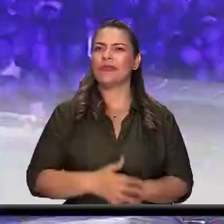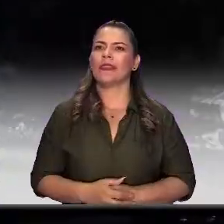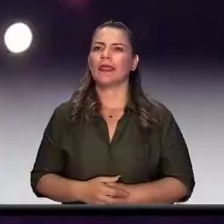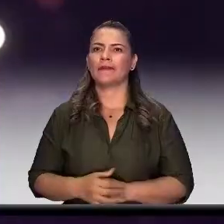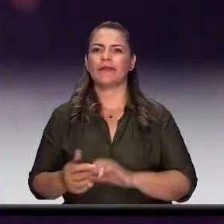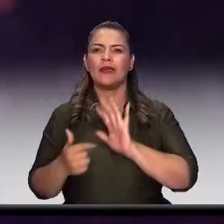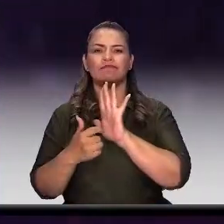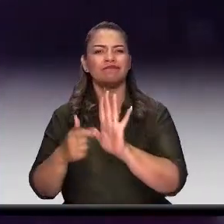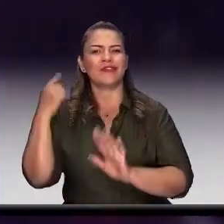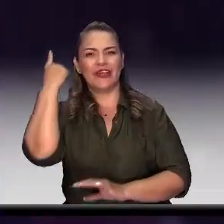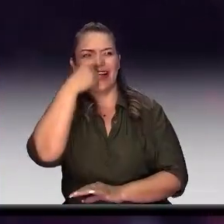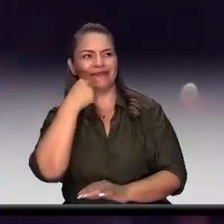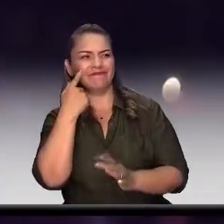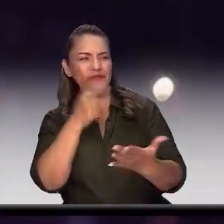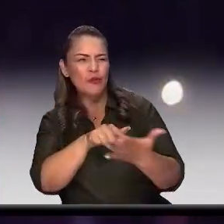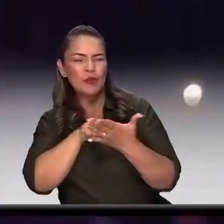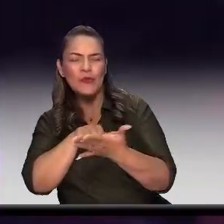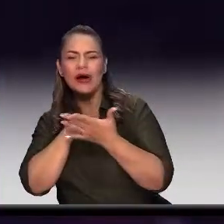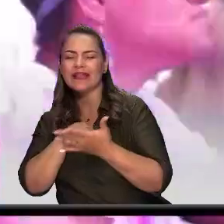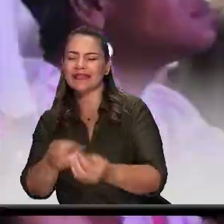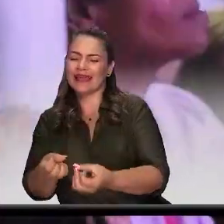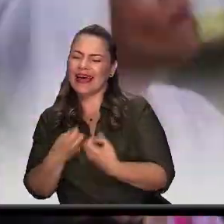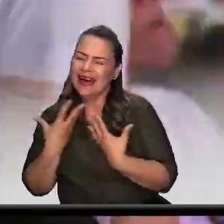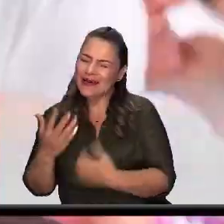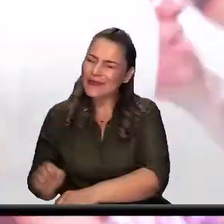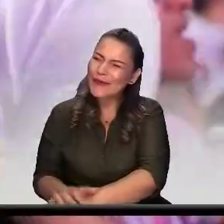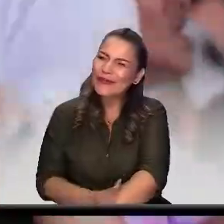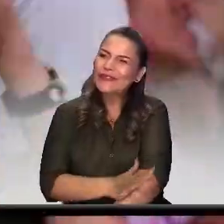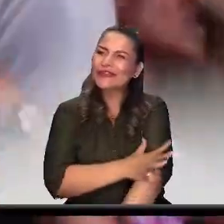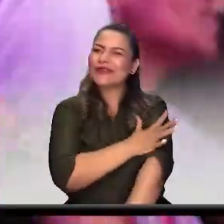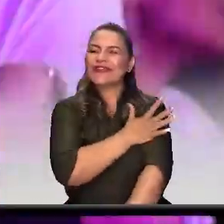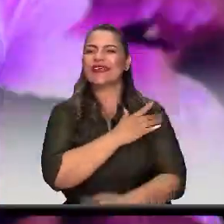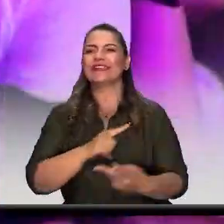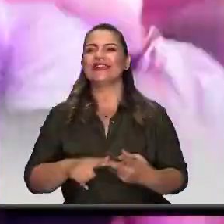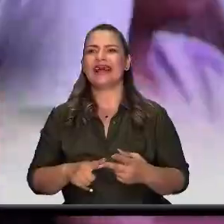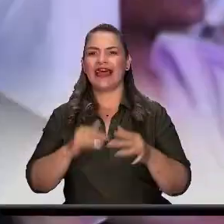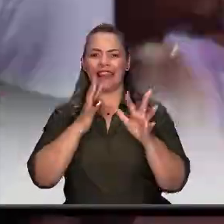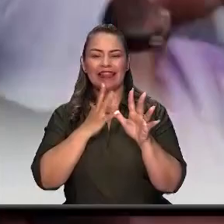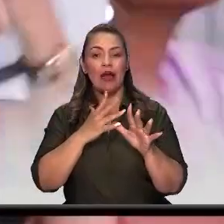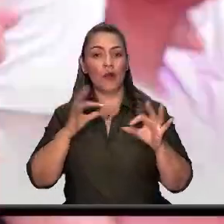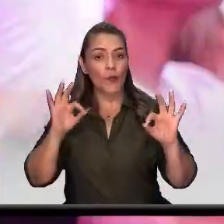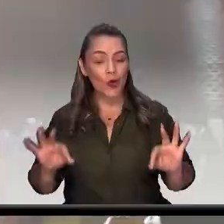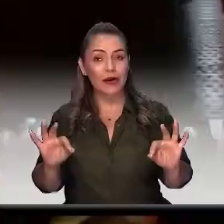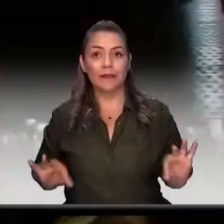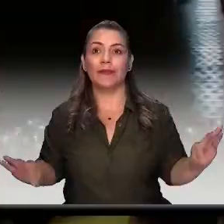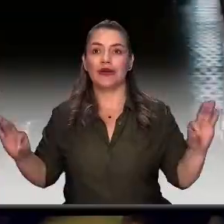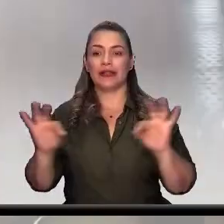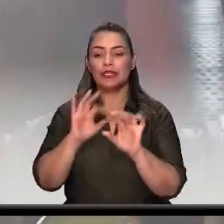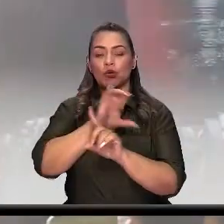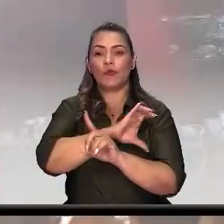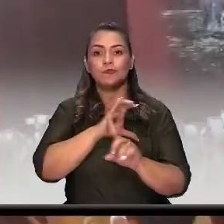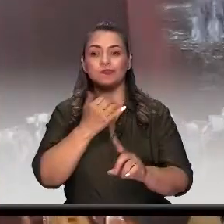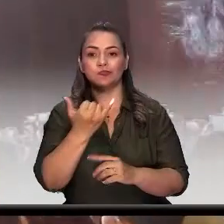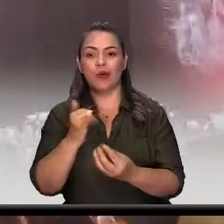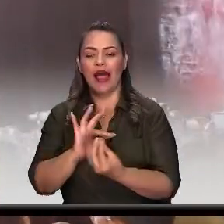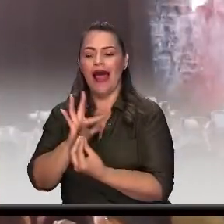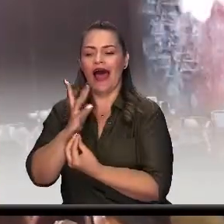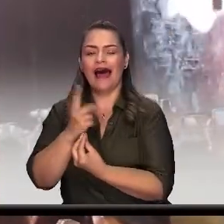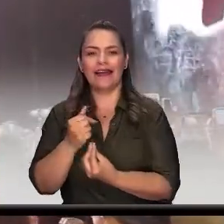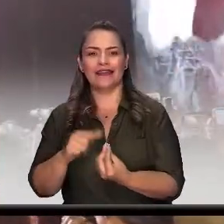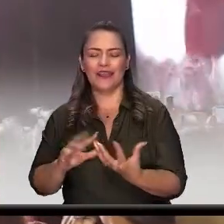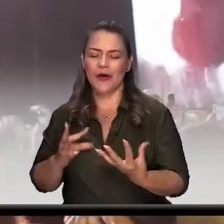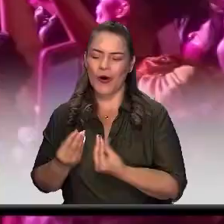rostro nos llenamos de emoción al ver como Itagüí se convirtió en el epicentro de la cultura el arte y la convivencia